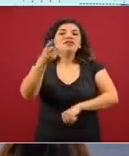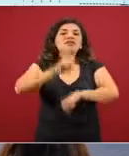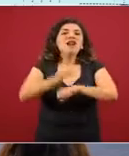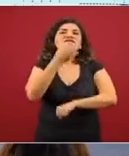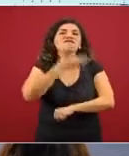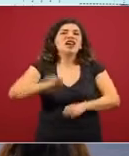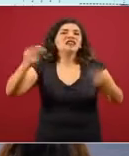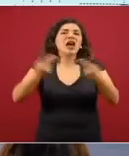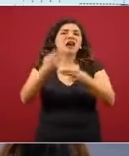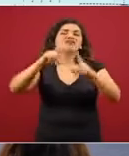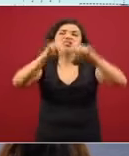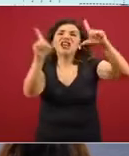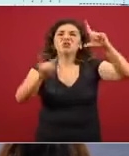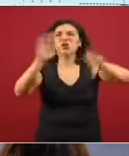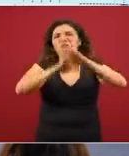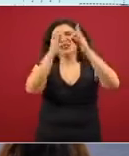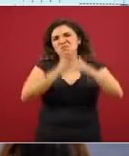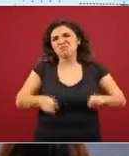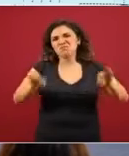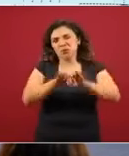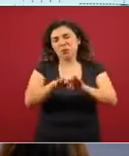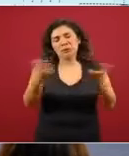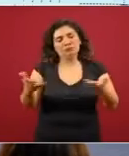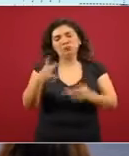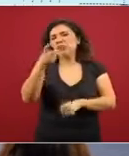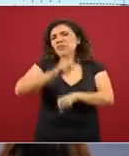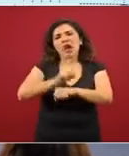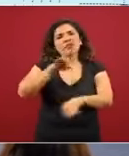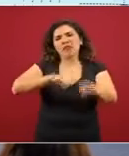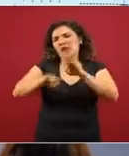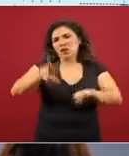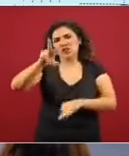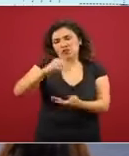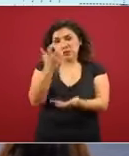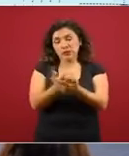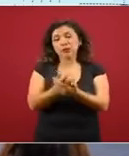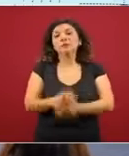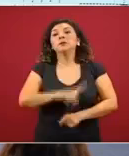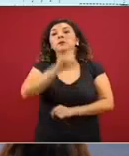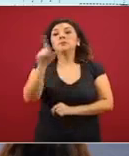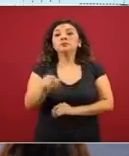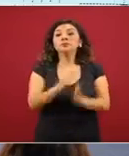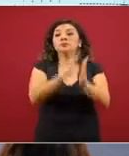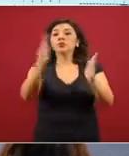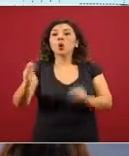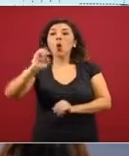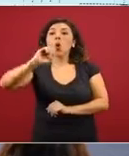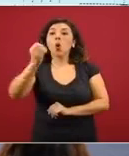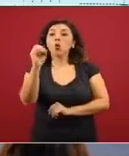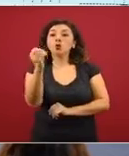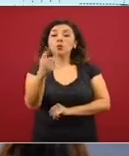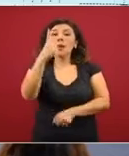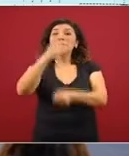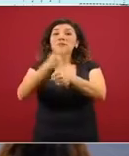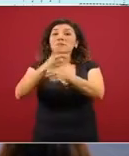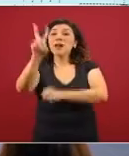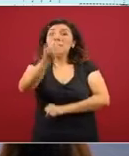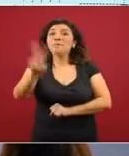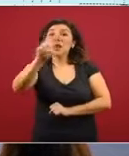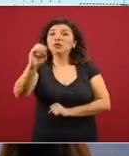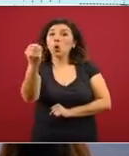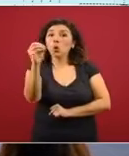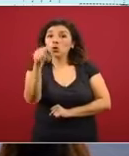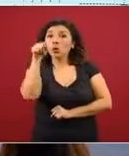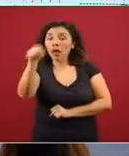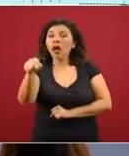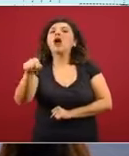nacionales más importantes, entonces no se trabaja. Nos vamos a octubre y el primer viernes de octubre hay